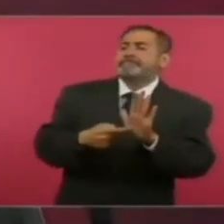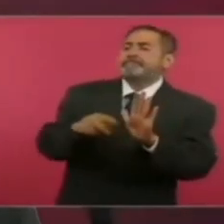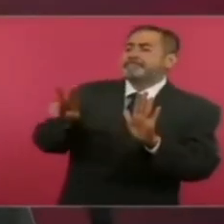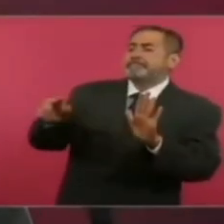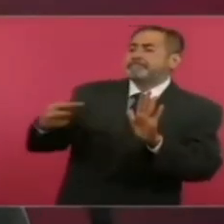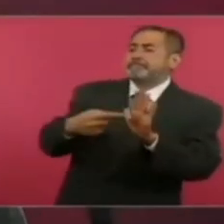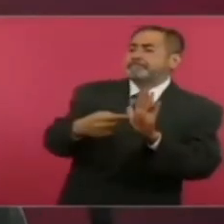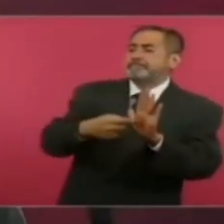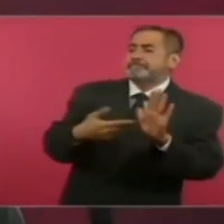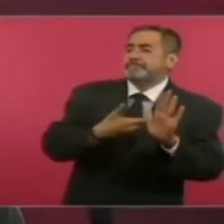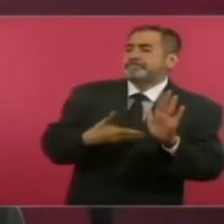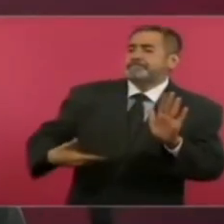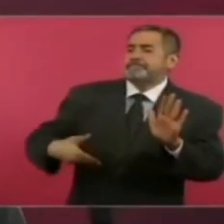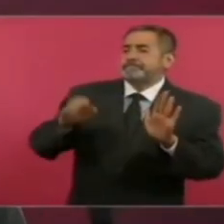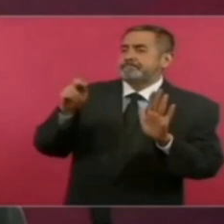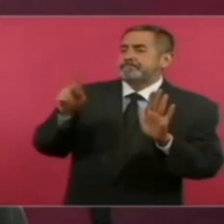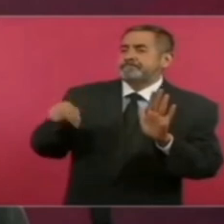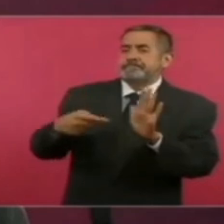mercancía